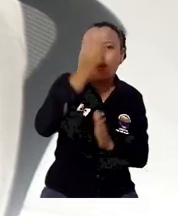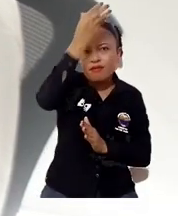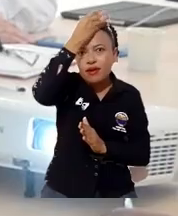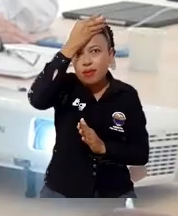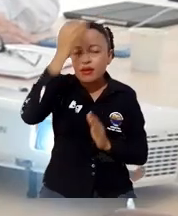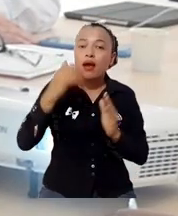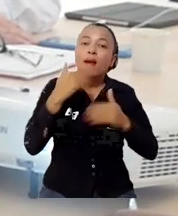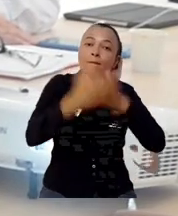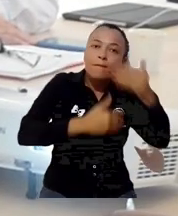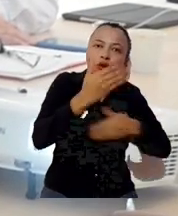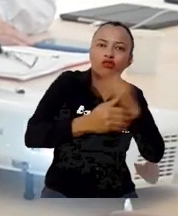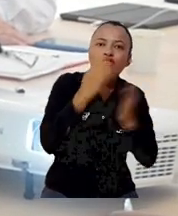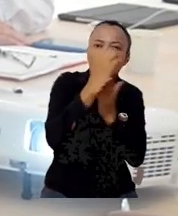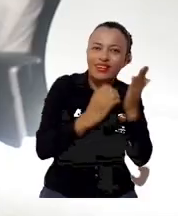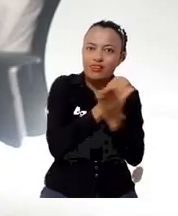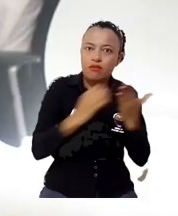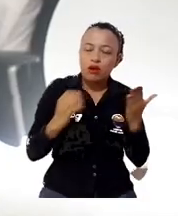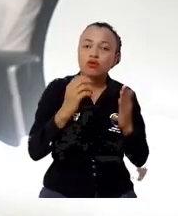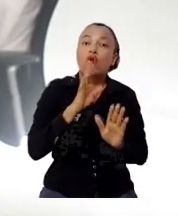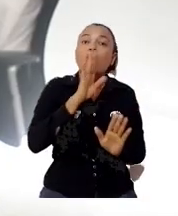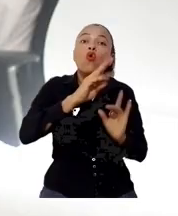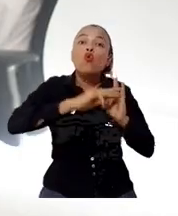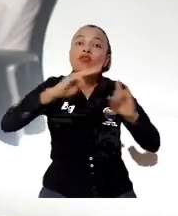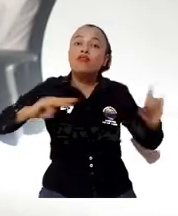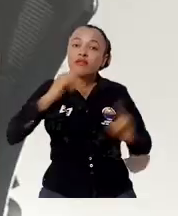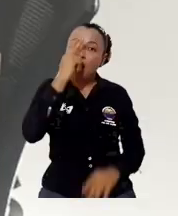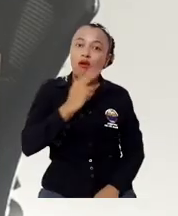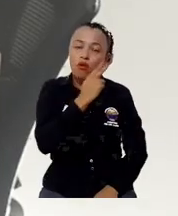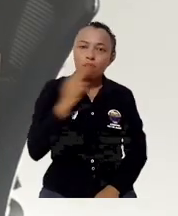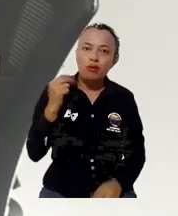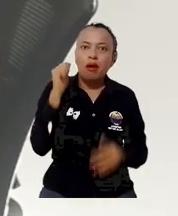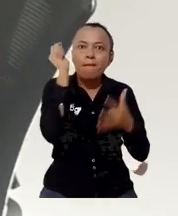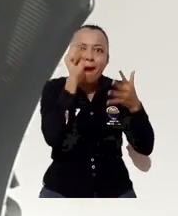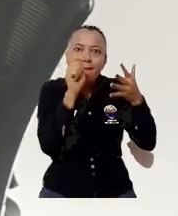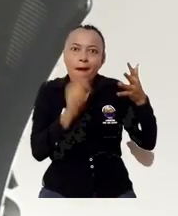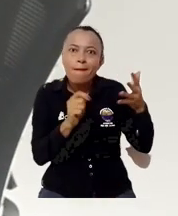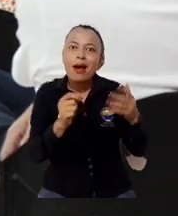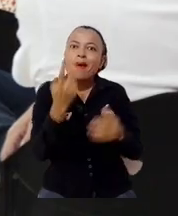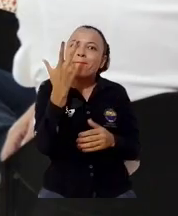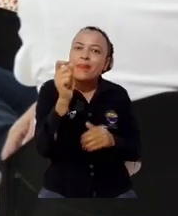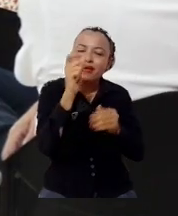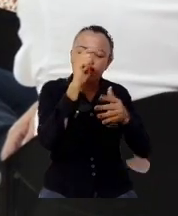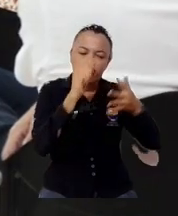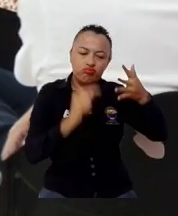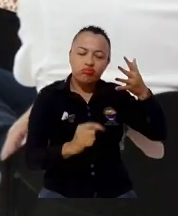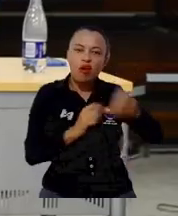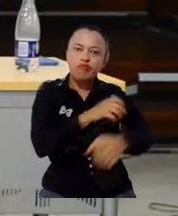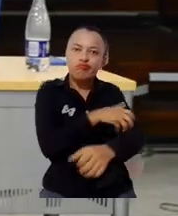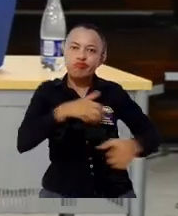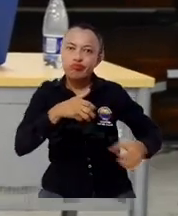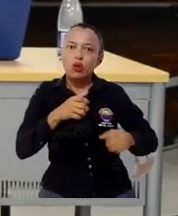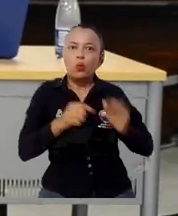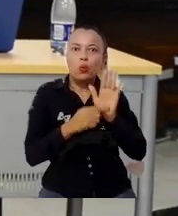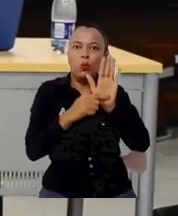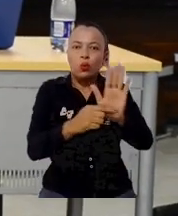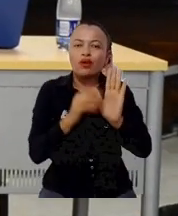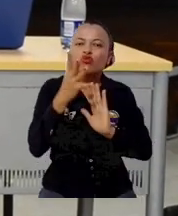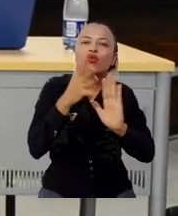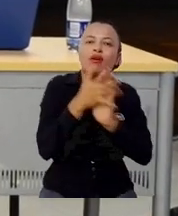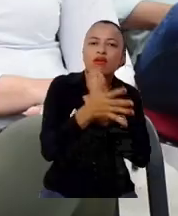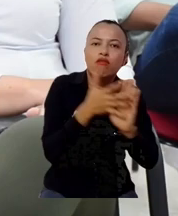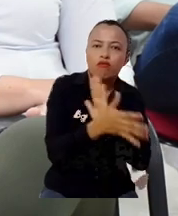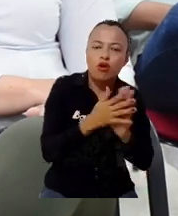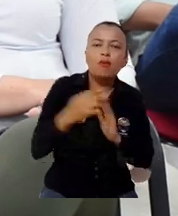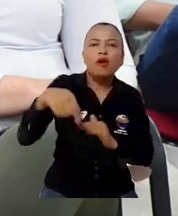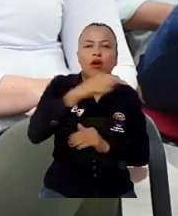enfermería y el proceso de certificación como universidad comprometida, fueron algunas de las más de 20 fortalezas destacadas en el